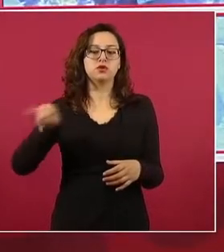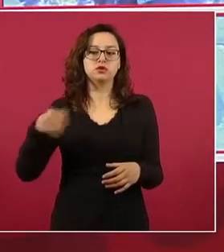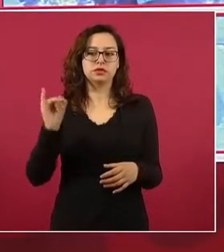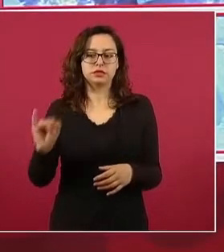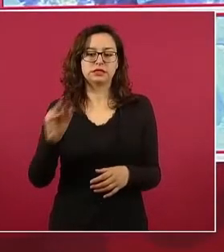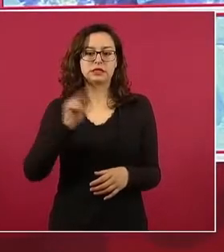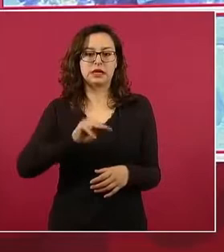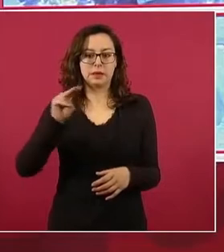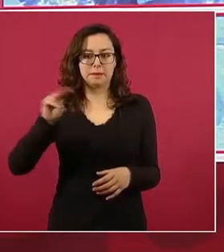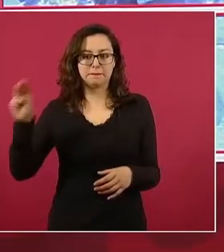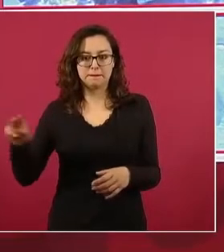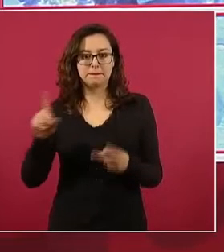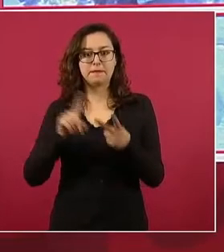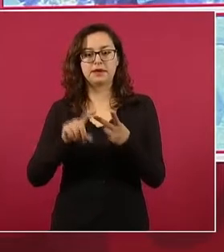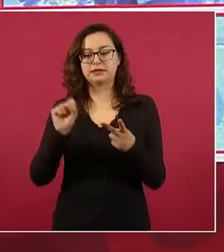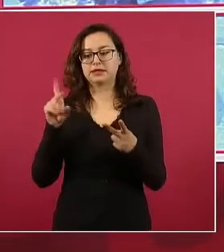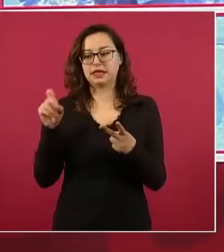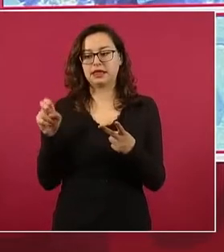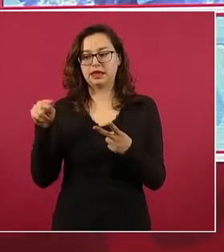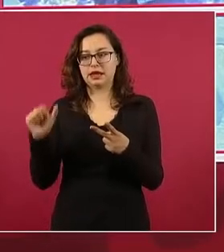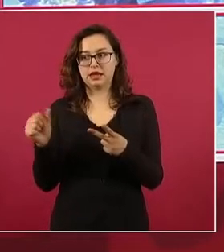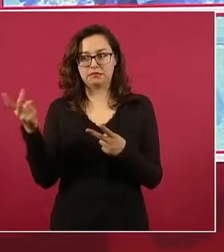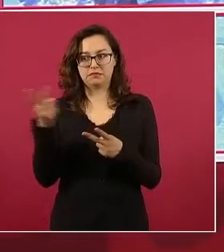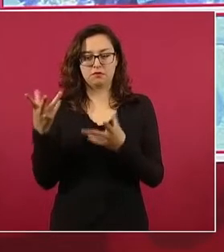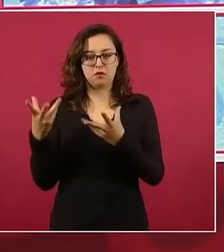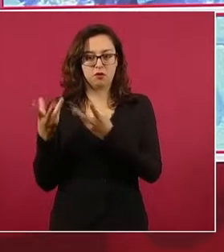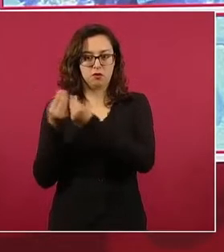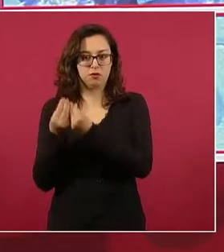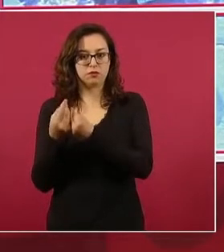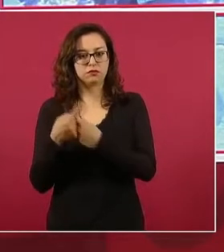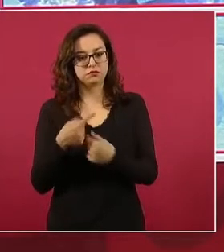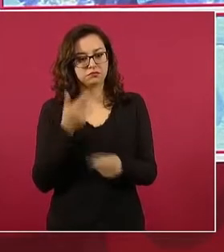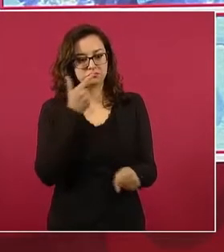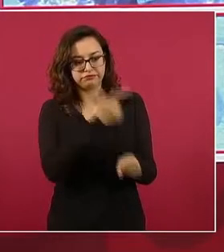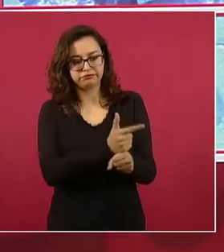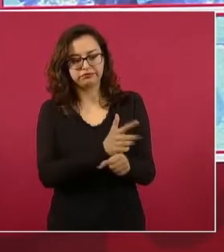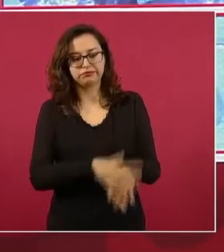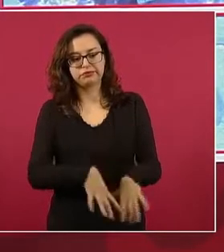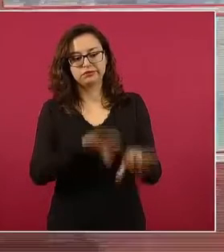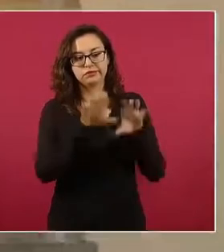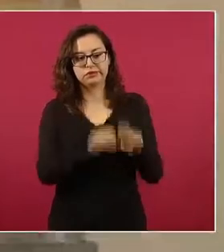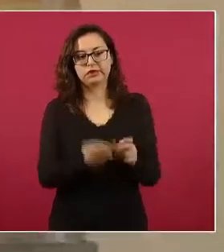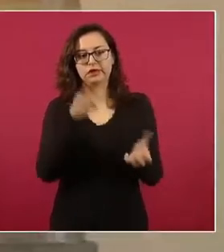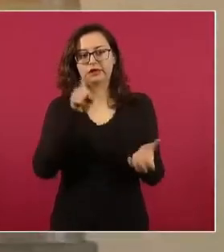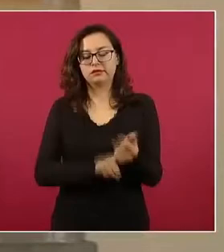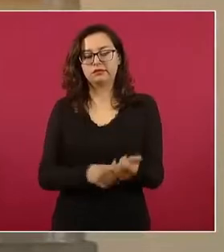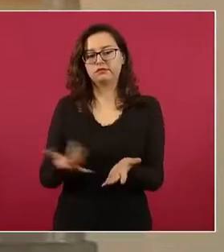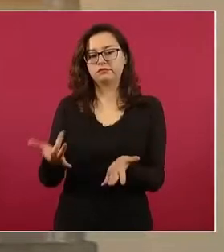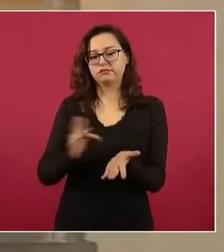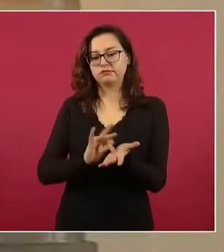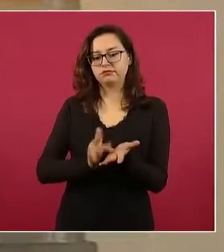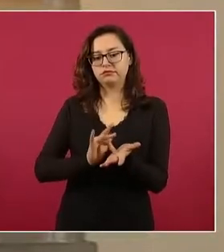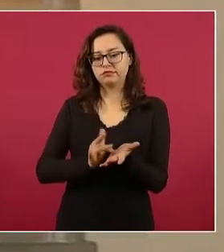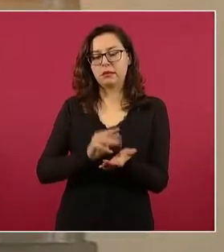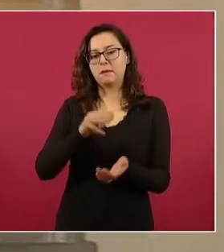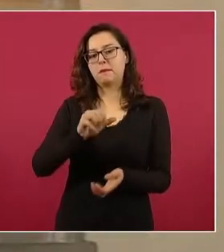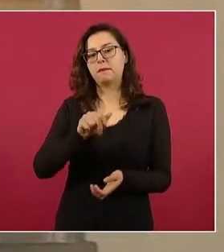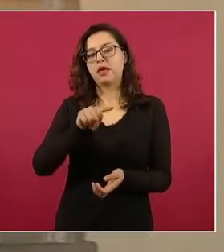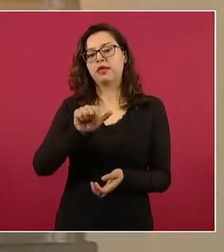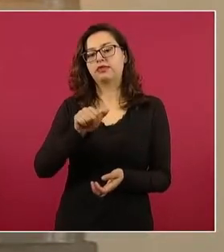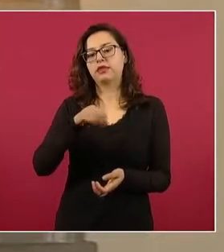Secretaría de la Defensa Nacional. Se les aseguraron diferentes drosis de metanfetamina y marihuana, también